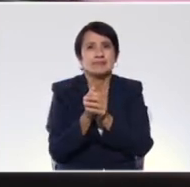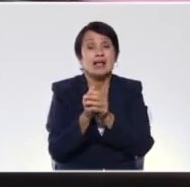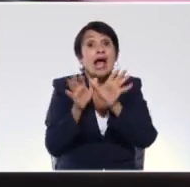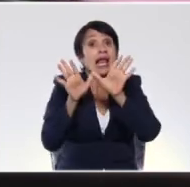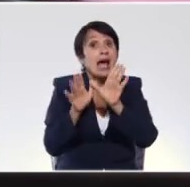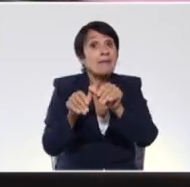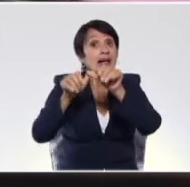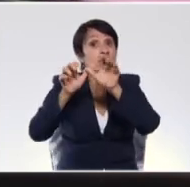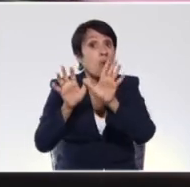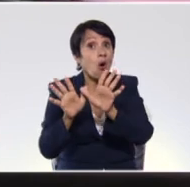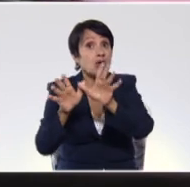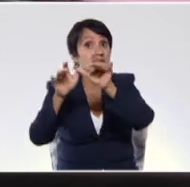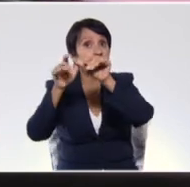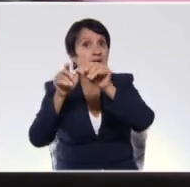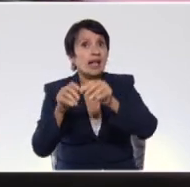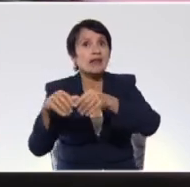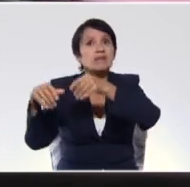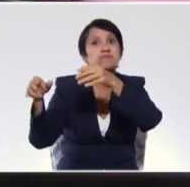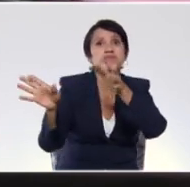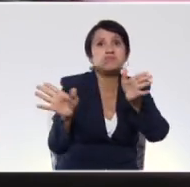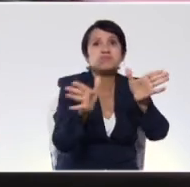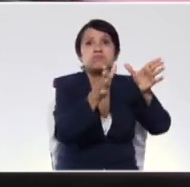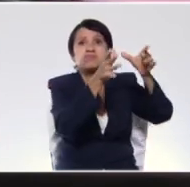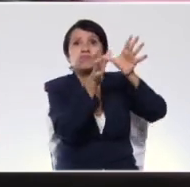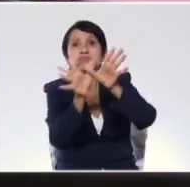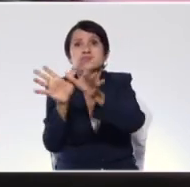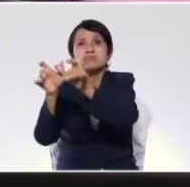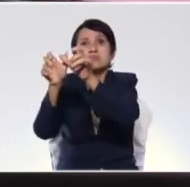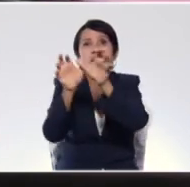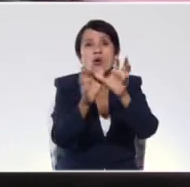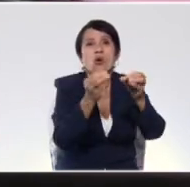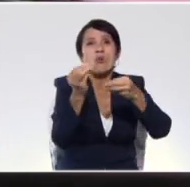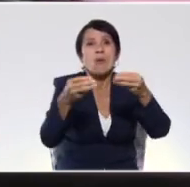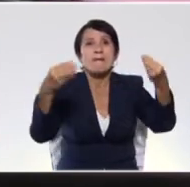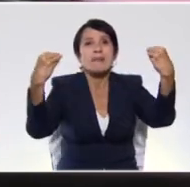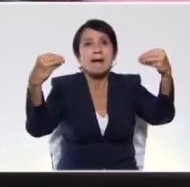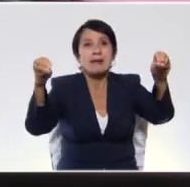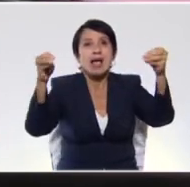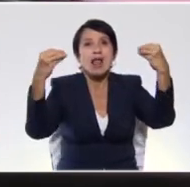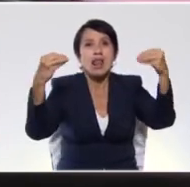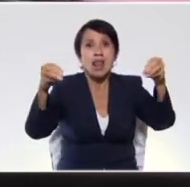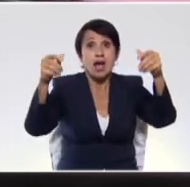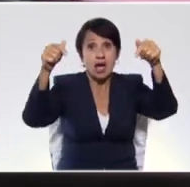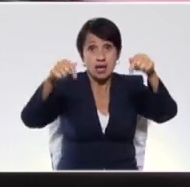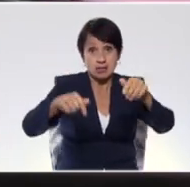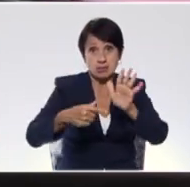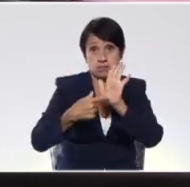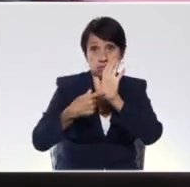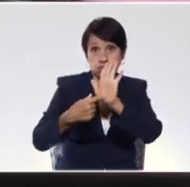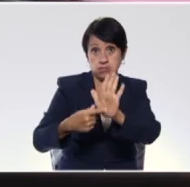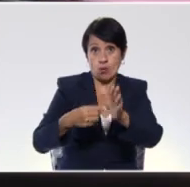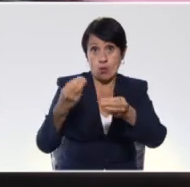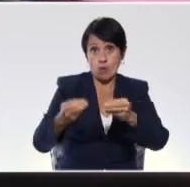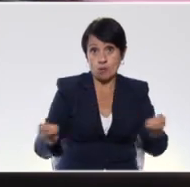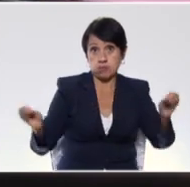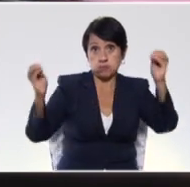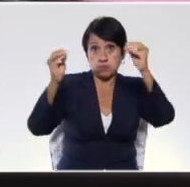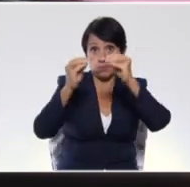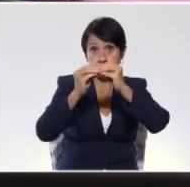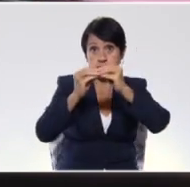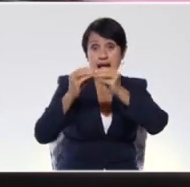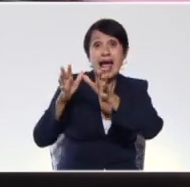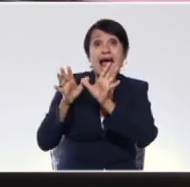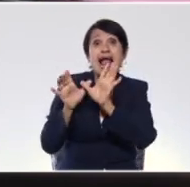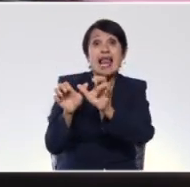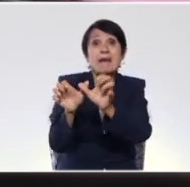la mariposa deja que el viento la traiga y la lleve como un papel. Aquí estamos comparando el